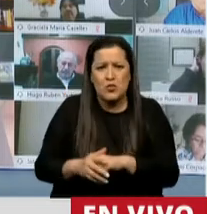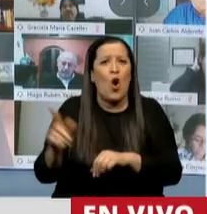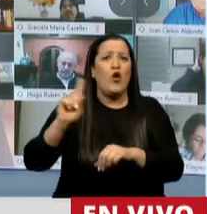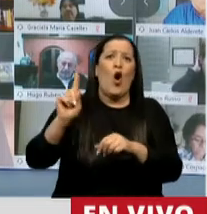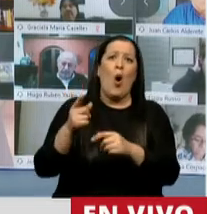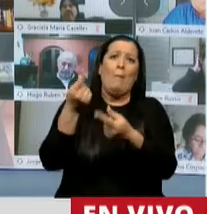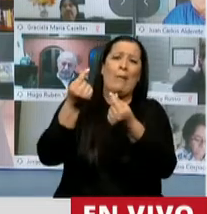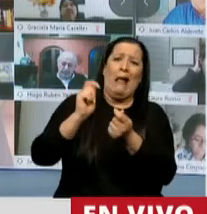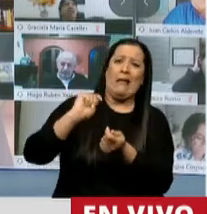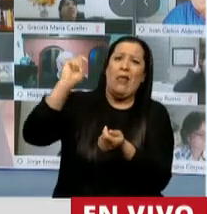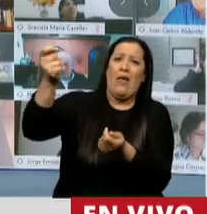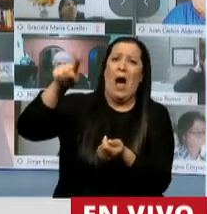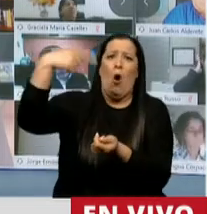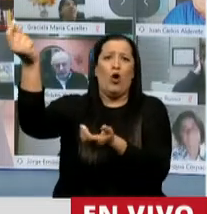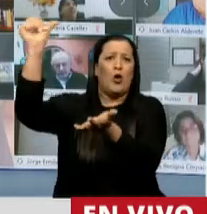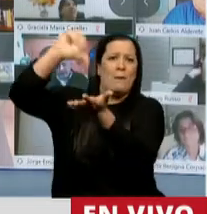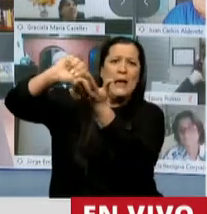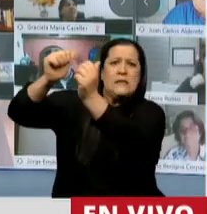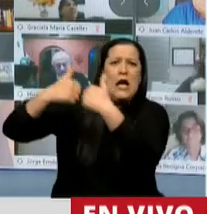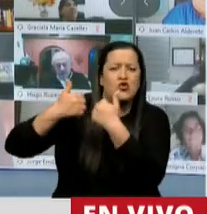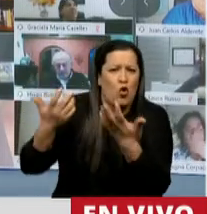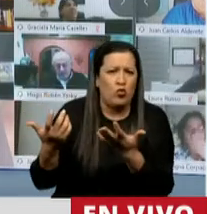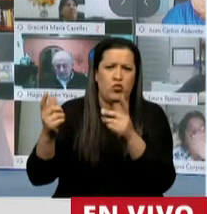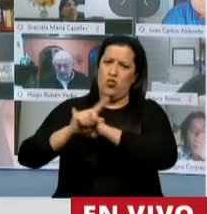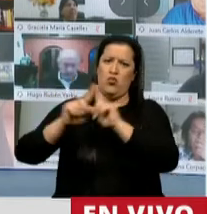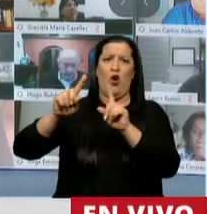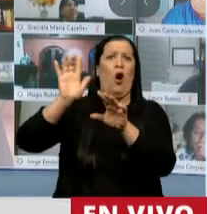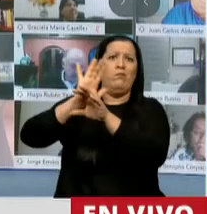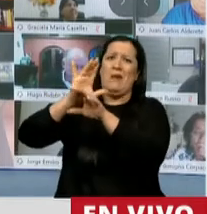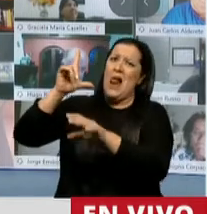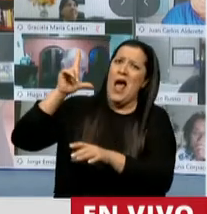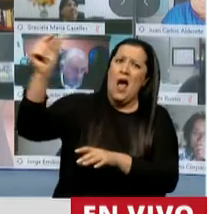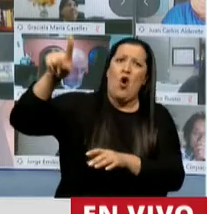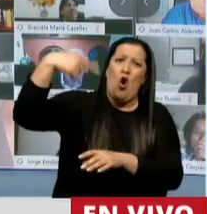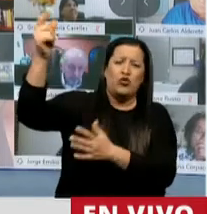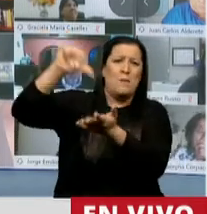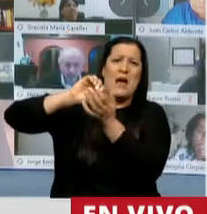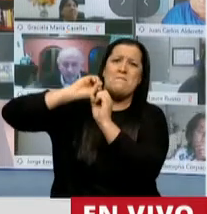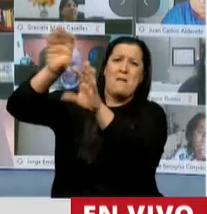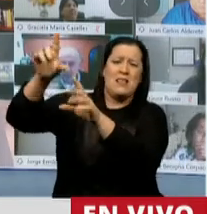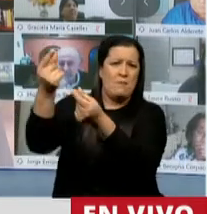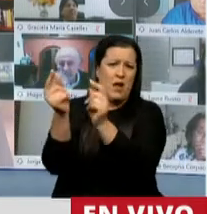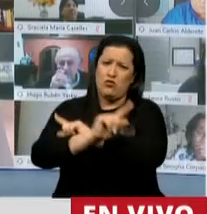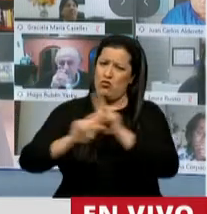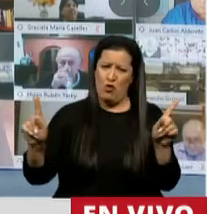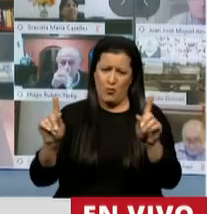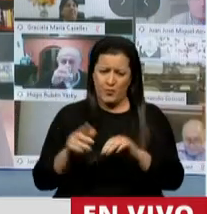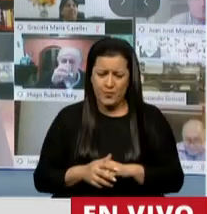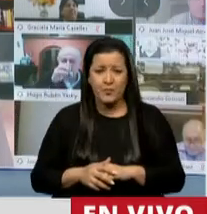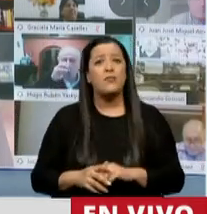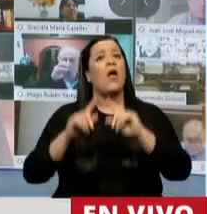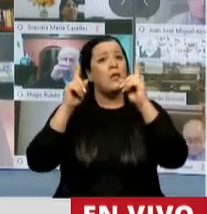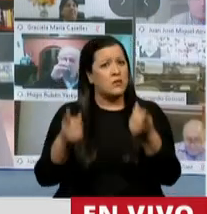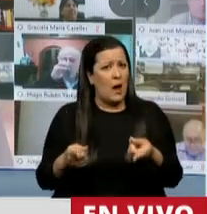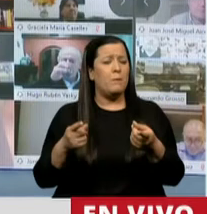no dárselo a un paraíso fiscal situado en el otro lado del mundo. También lo han reflejado